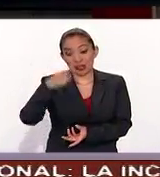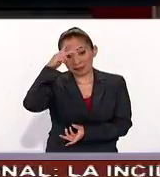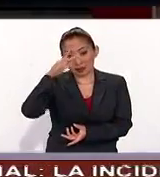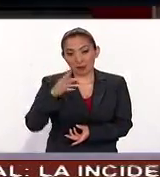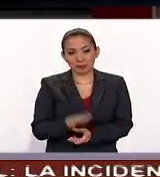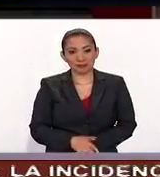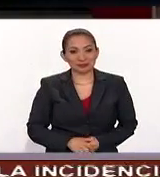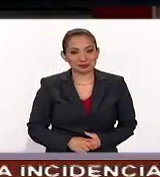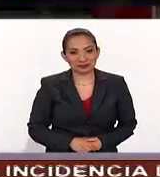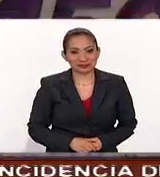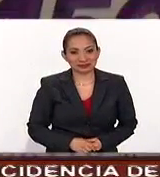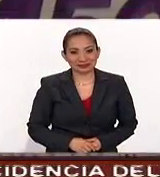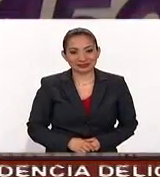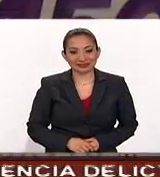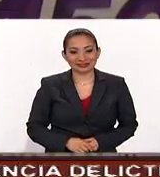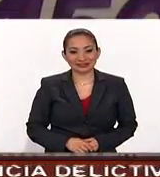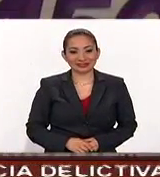México. Vea usted.